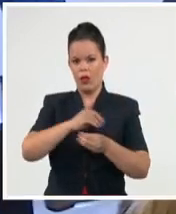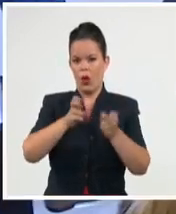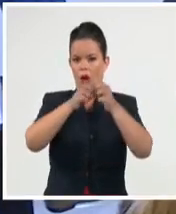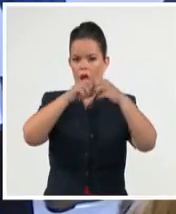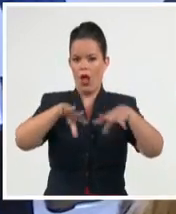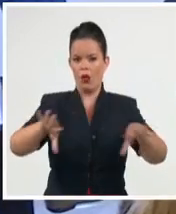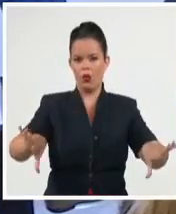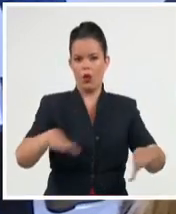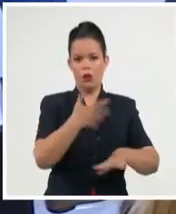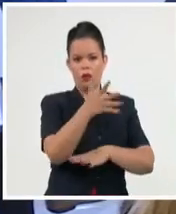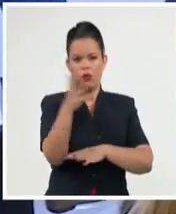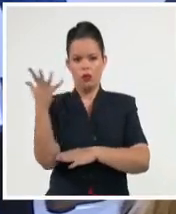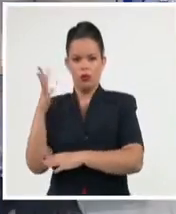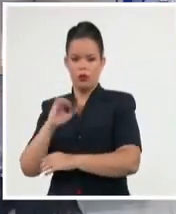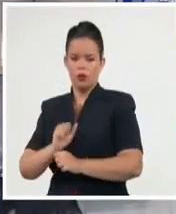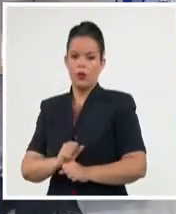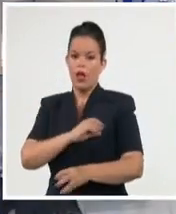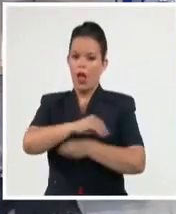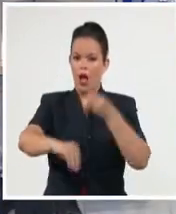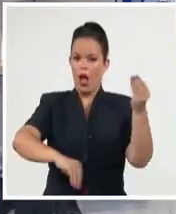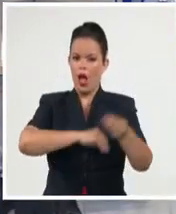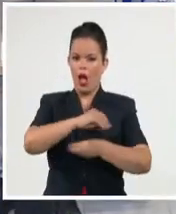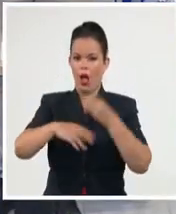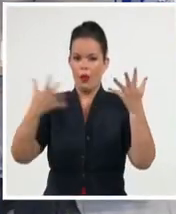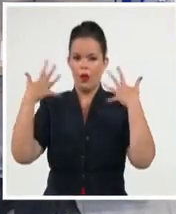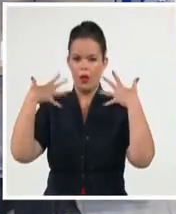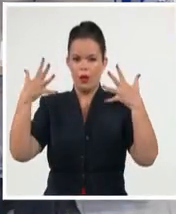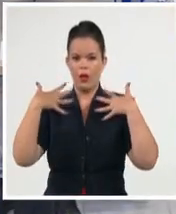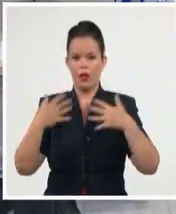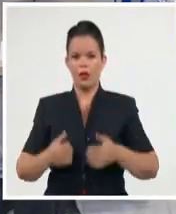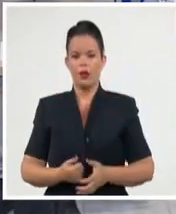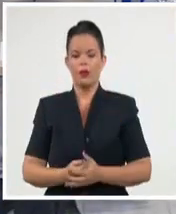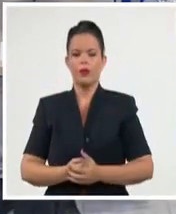cambio climático. Melvin Yuel, Sistema Informativo de la Televisión Cubana.